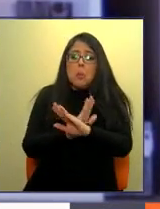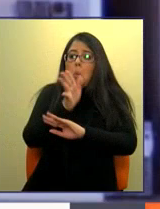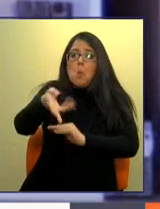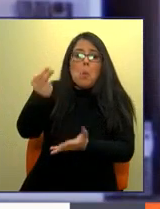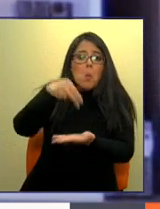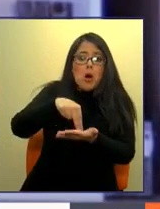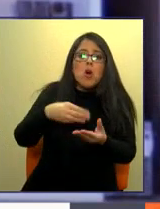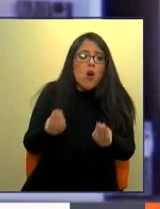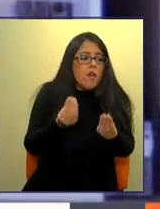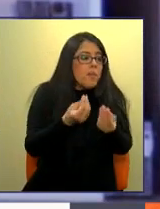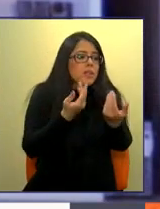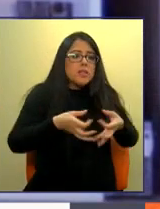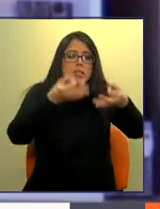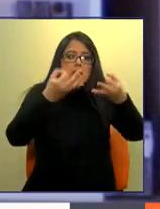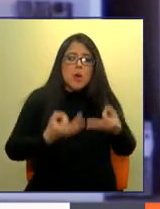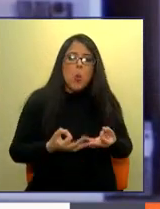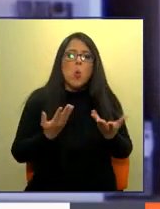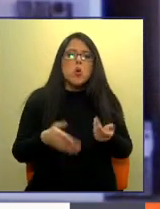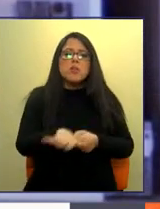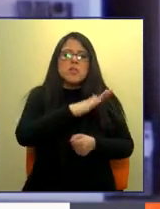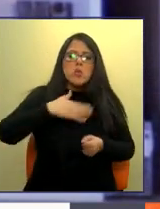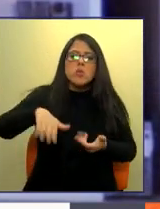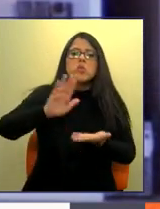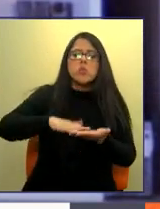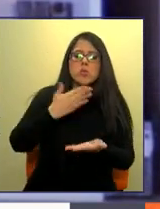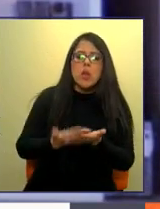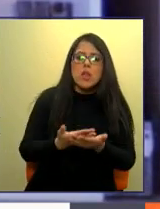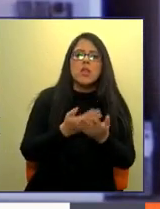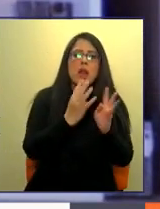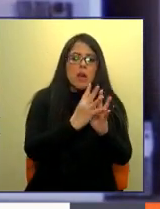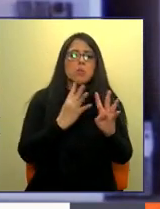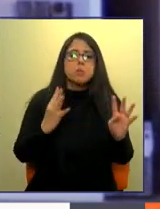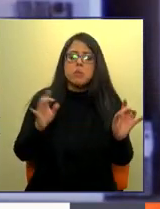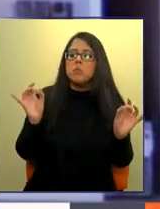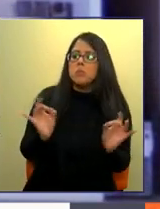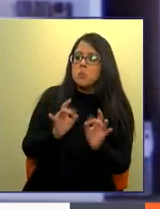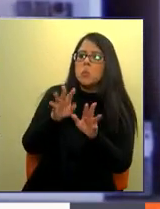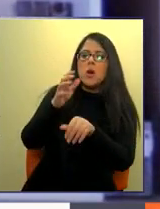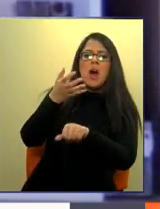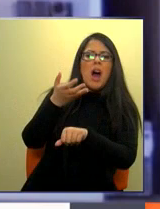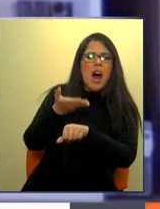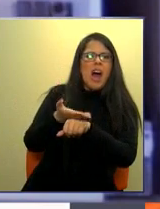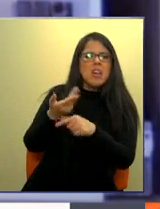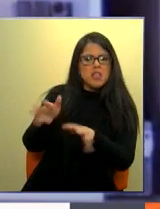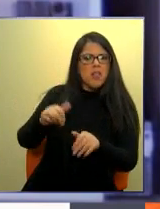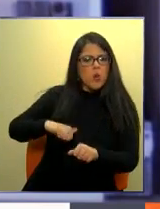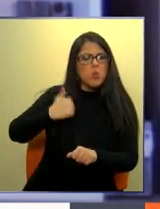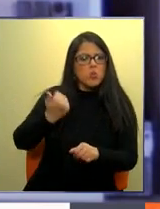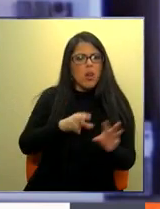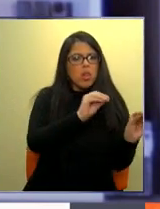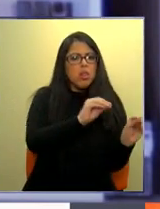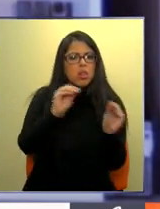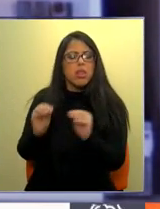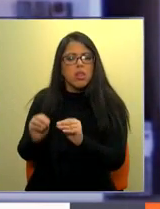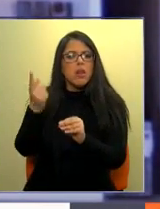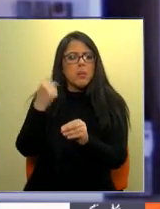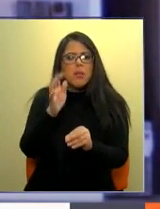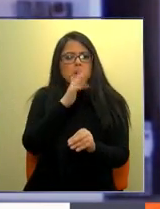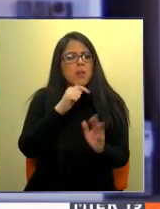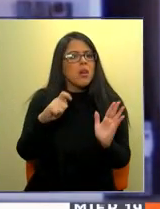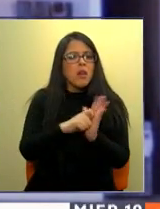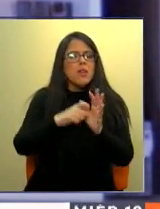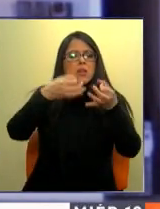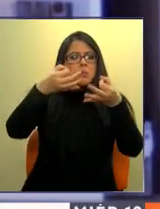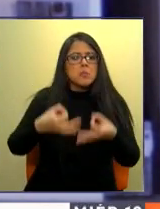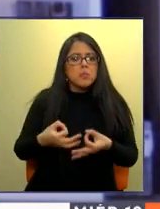condiciones sanitarias y pareciera que existiera más disponibilidad de postergarla sin una fecha plausible. Creemos